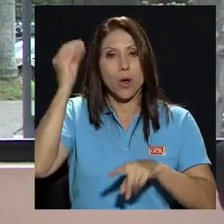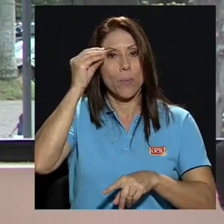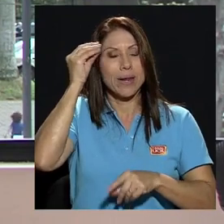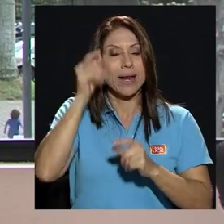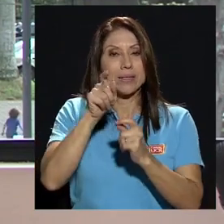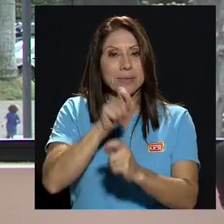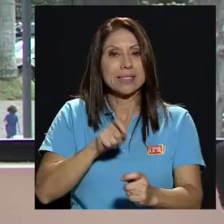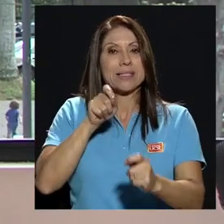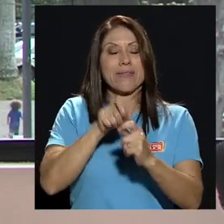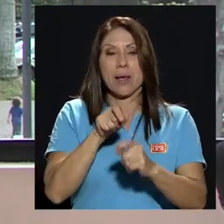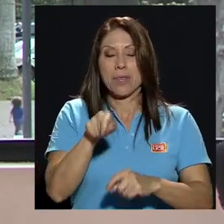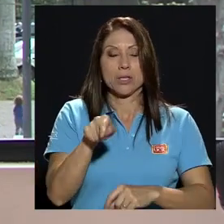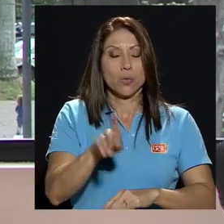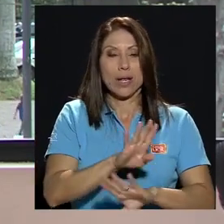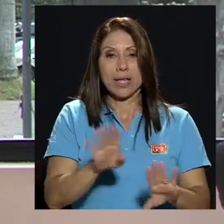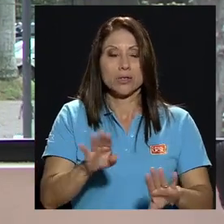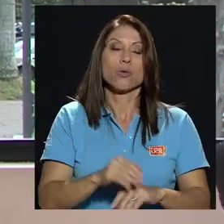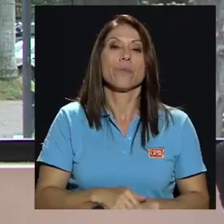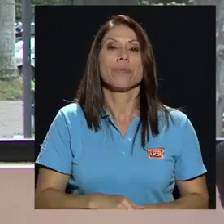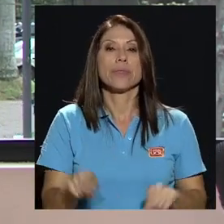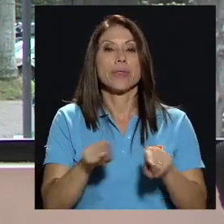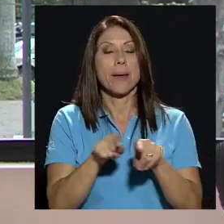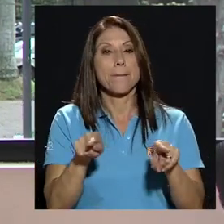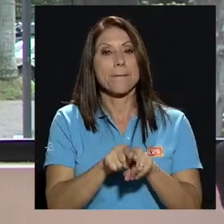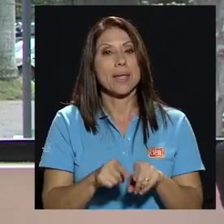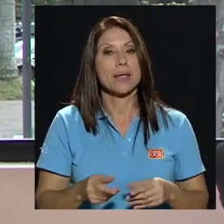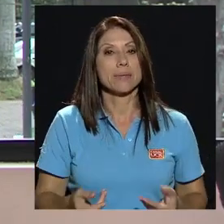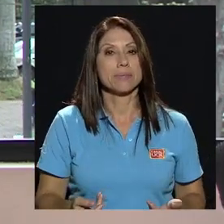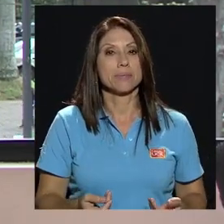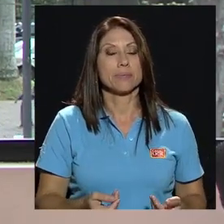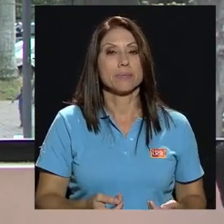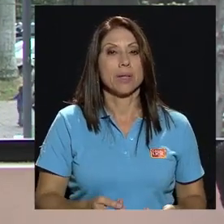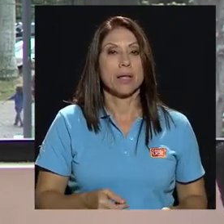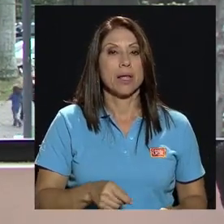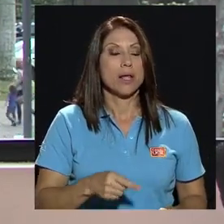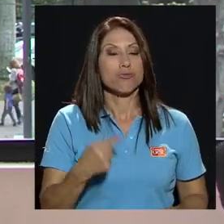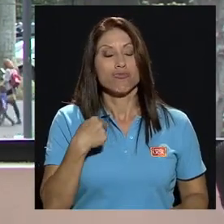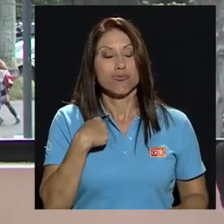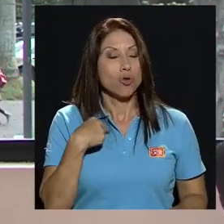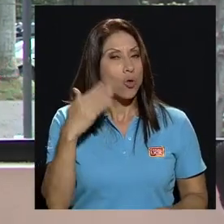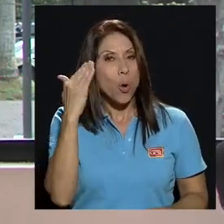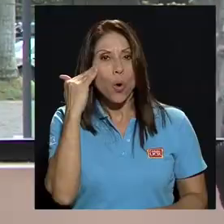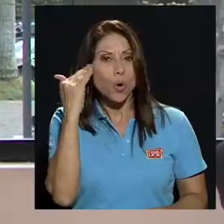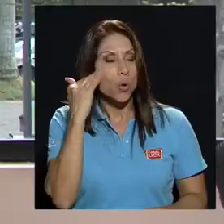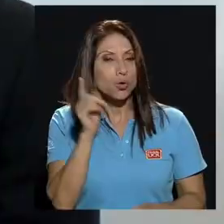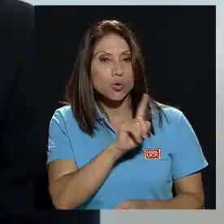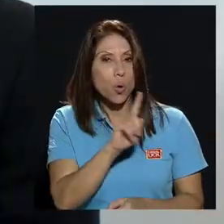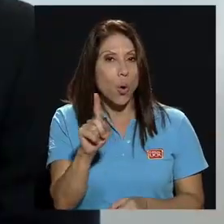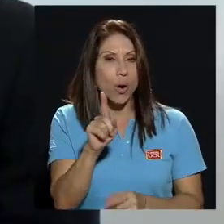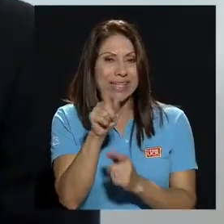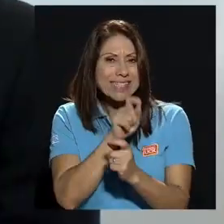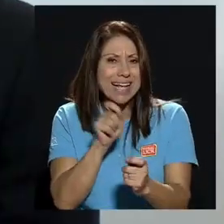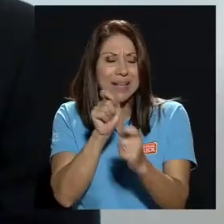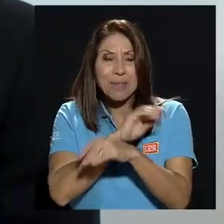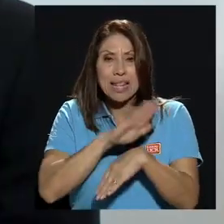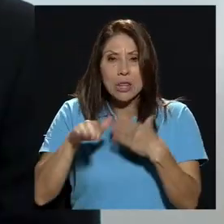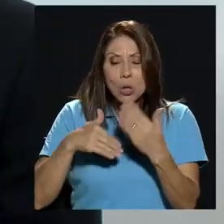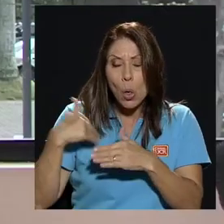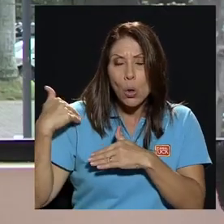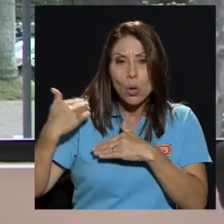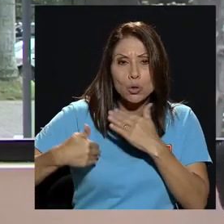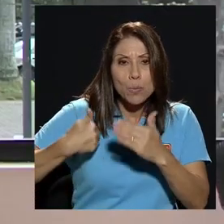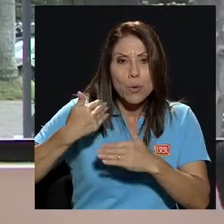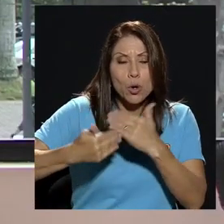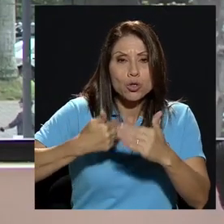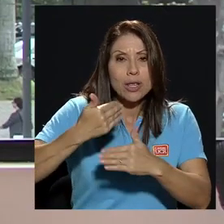también debo decir que no no conozco exactamente todos los procedimientos que se han seguido